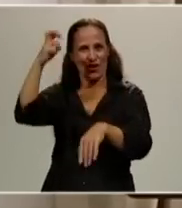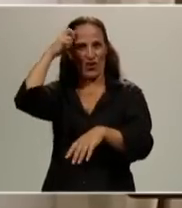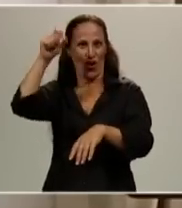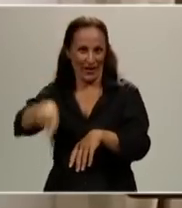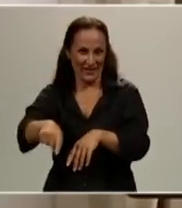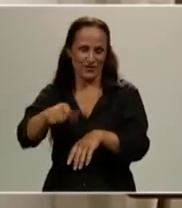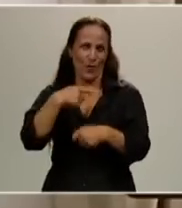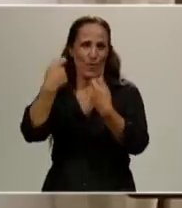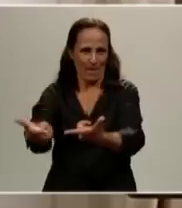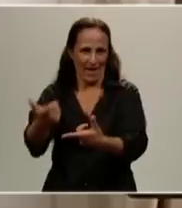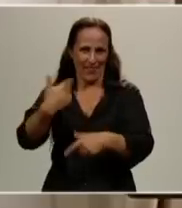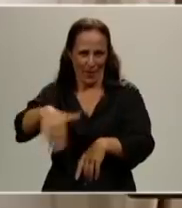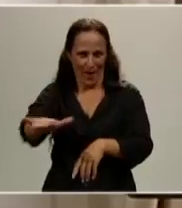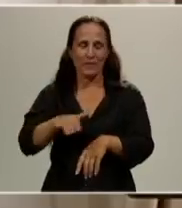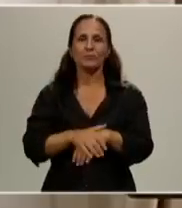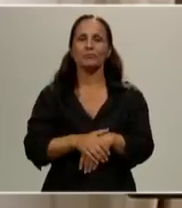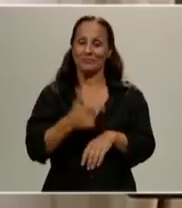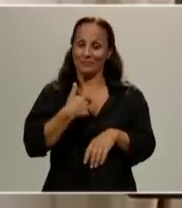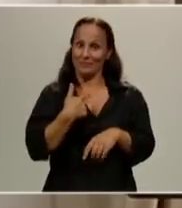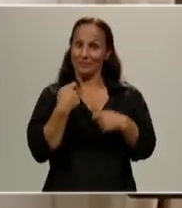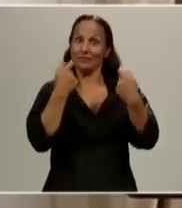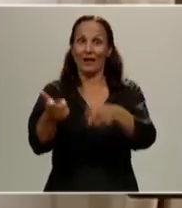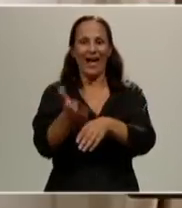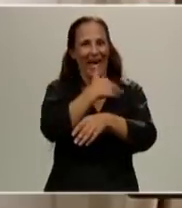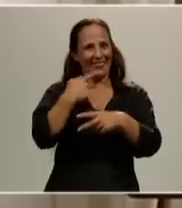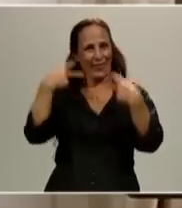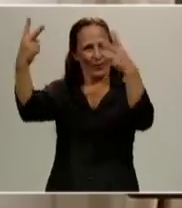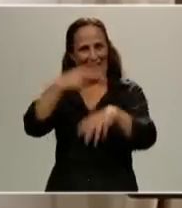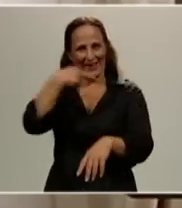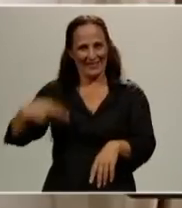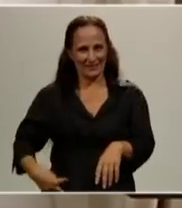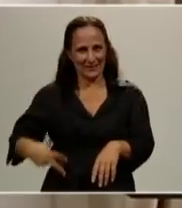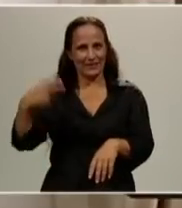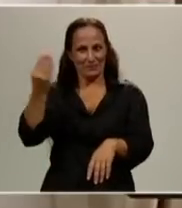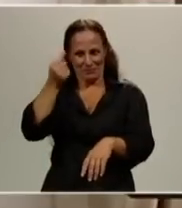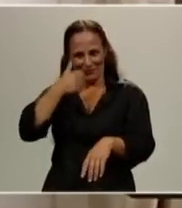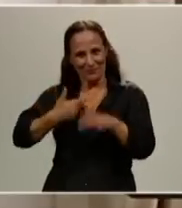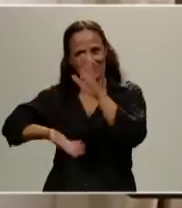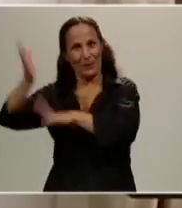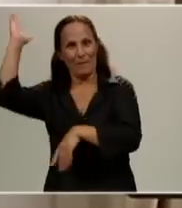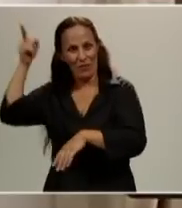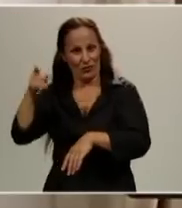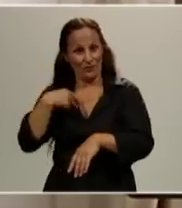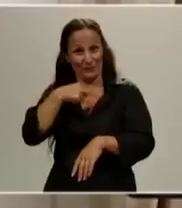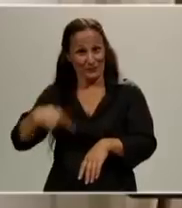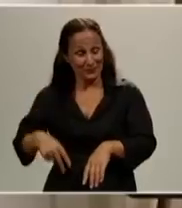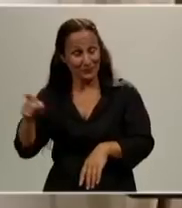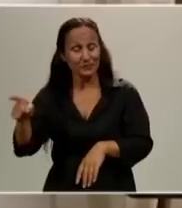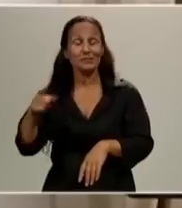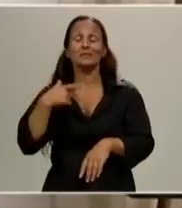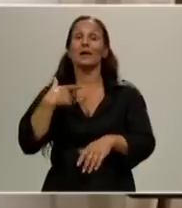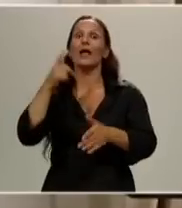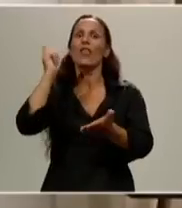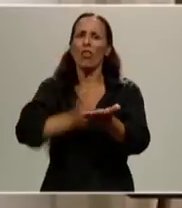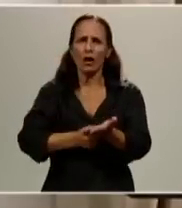va a ser remitido antes de mi viaje a China este fin de semana y también va a ser firmado el decreto